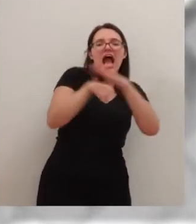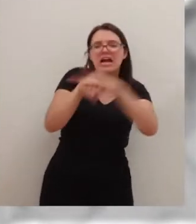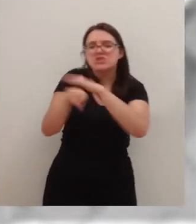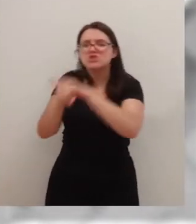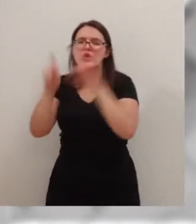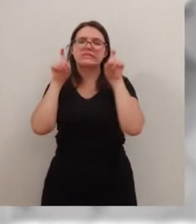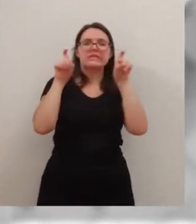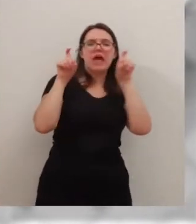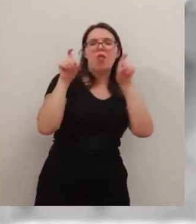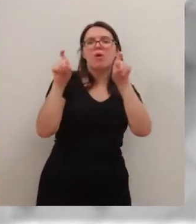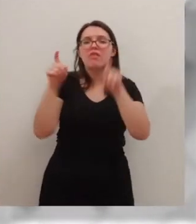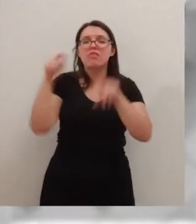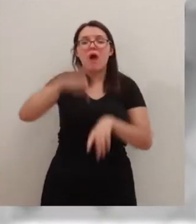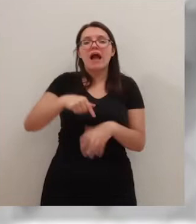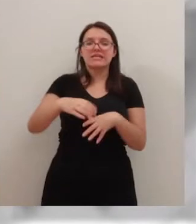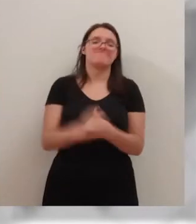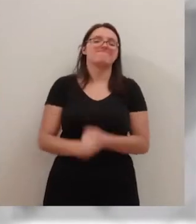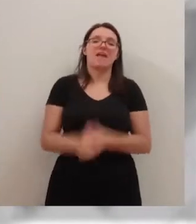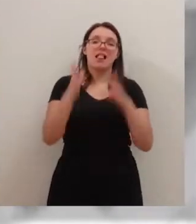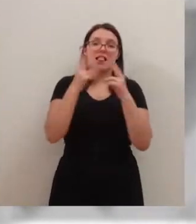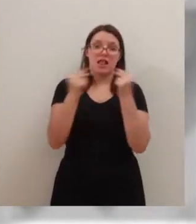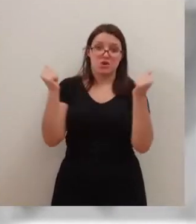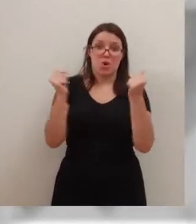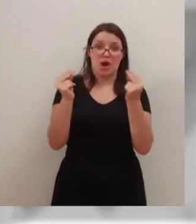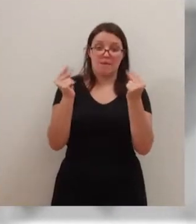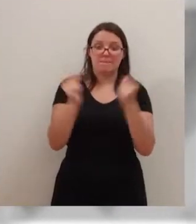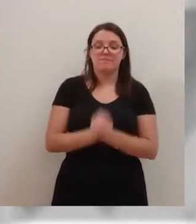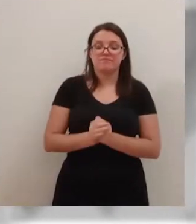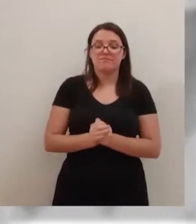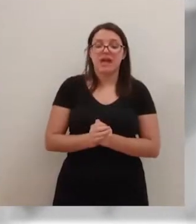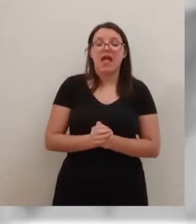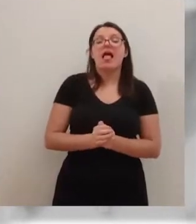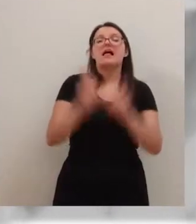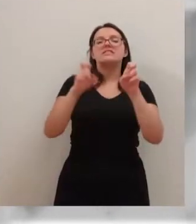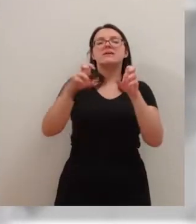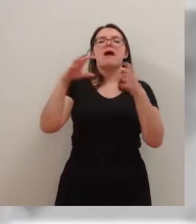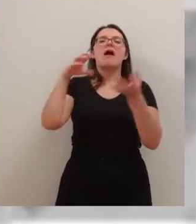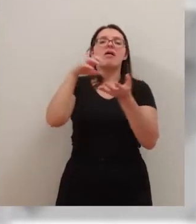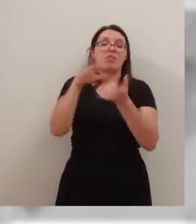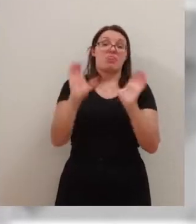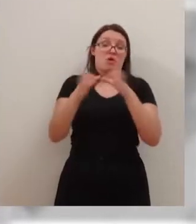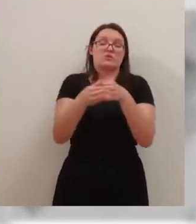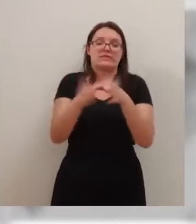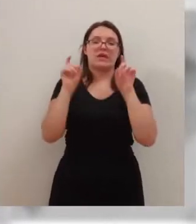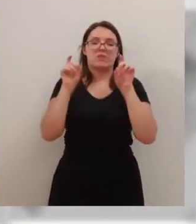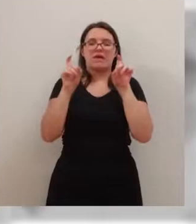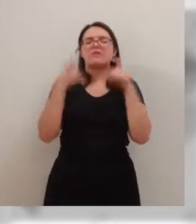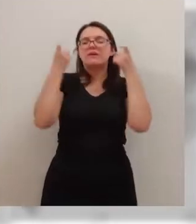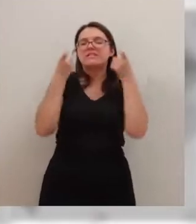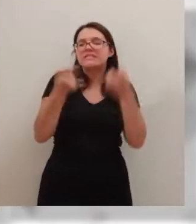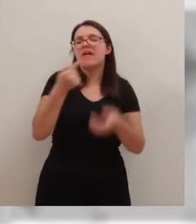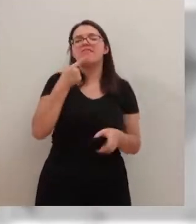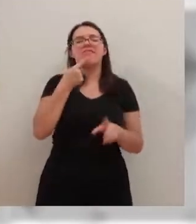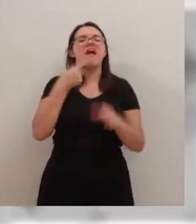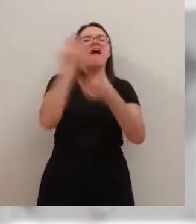la educación de nuestra comunidad. El colapso de la Consejería de Educación se pretende escudar en